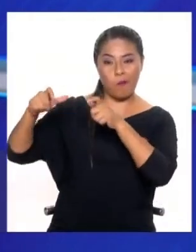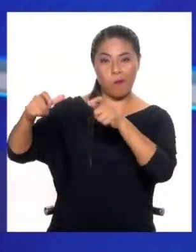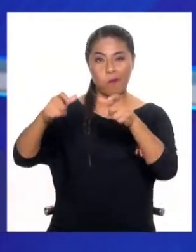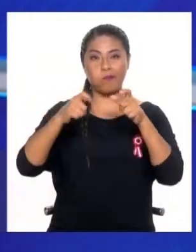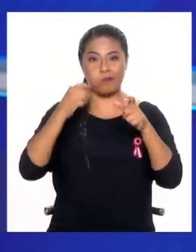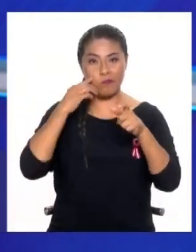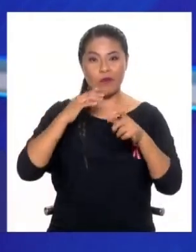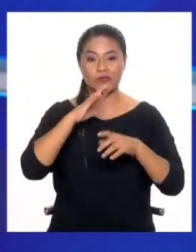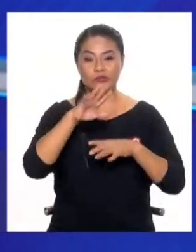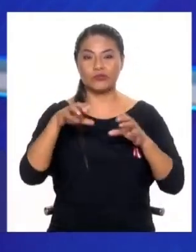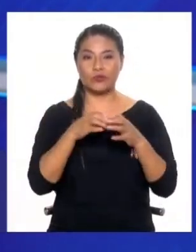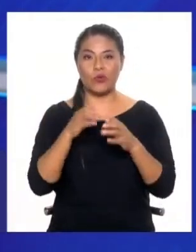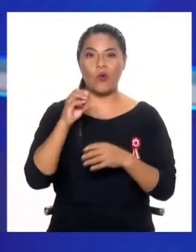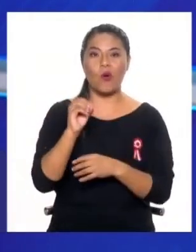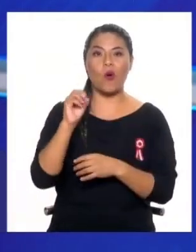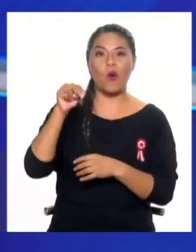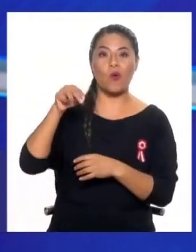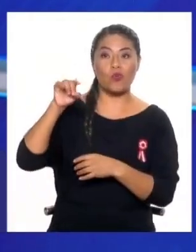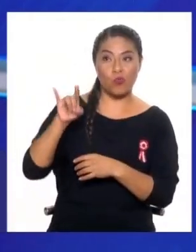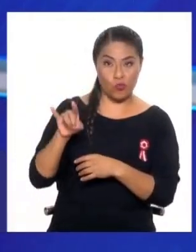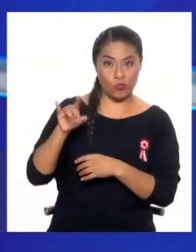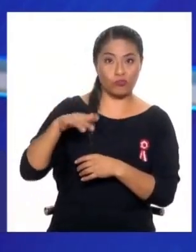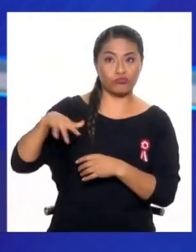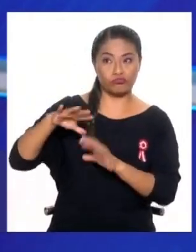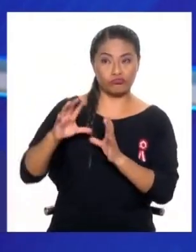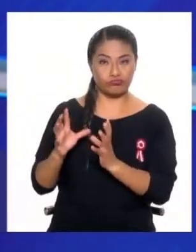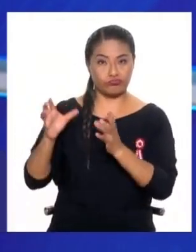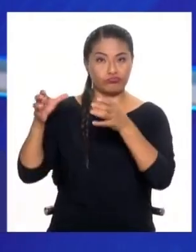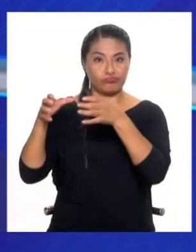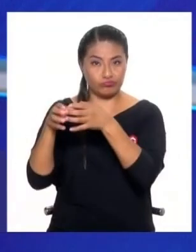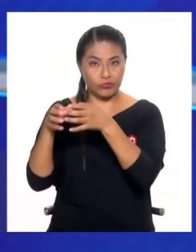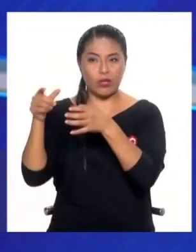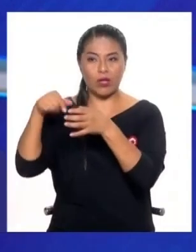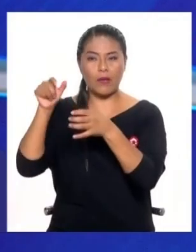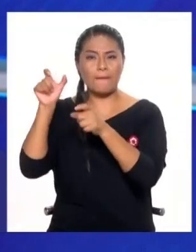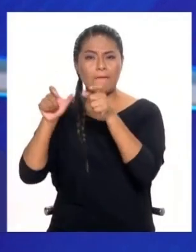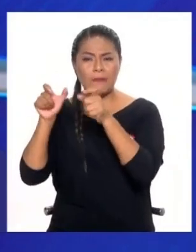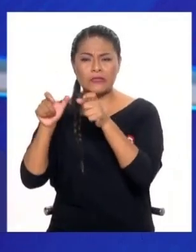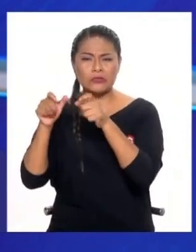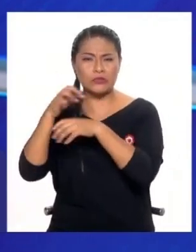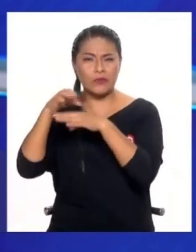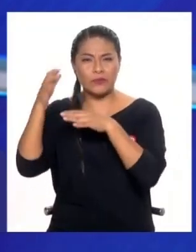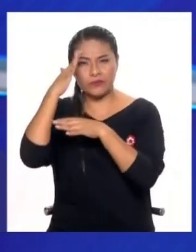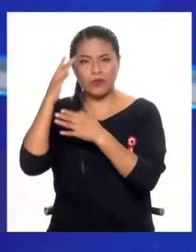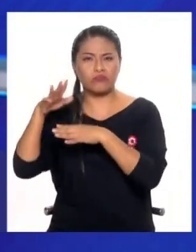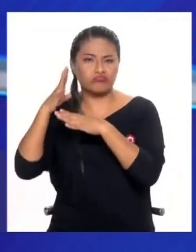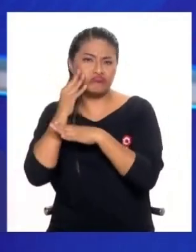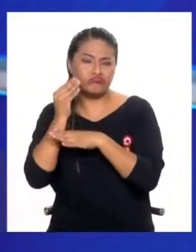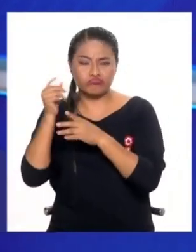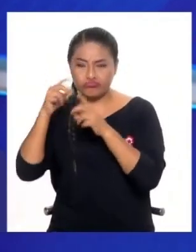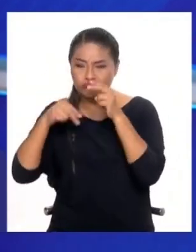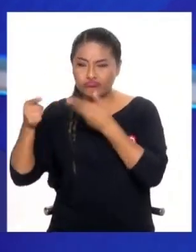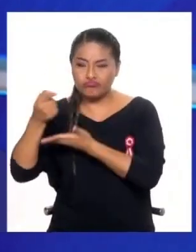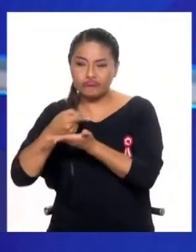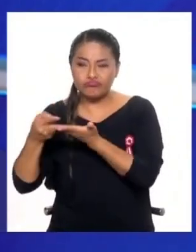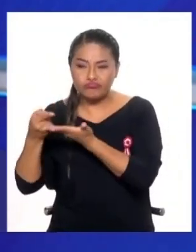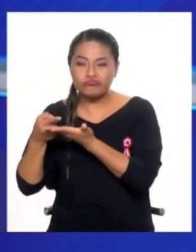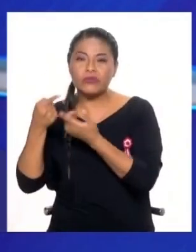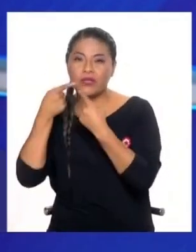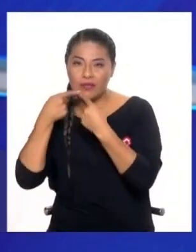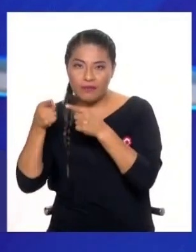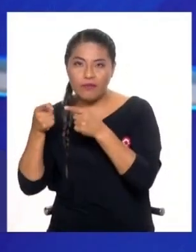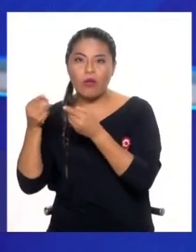a Naciones Unidas y donde se congregan varios científicos del mundo, el día de ayer ya ha declarado oficialmente y